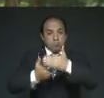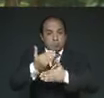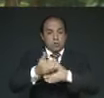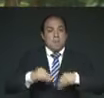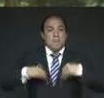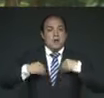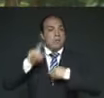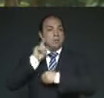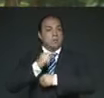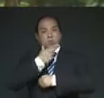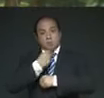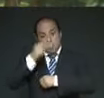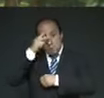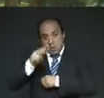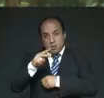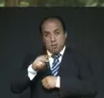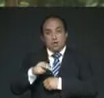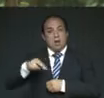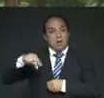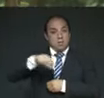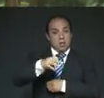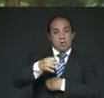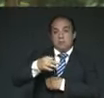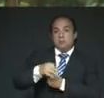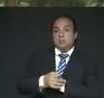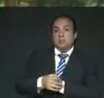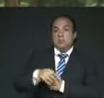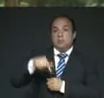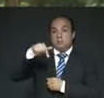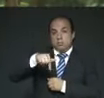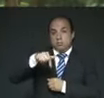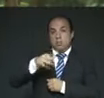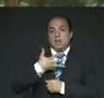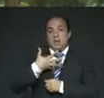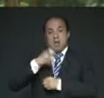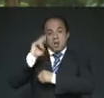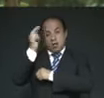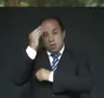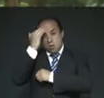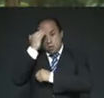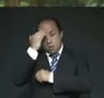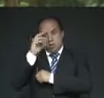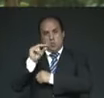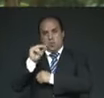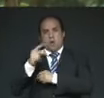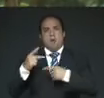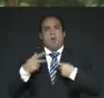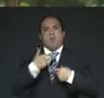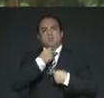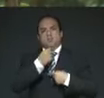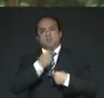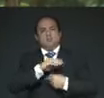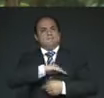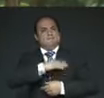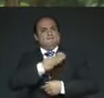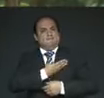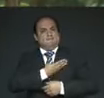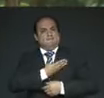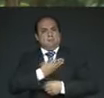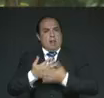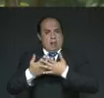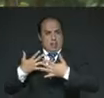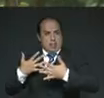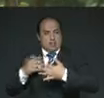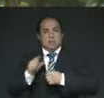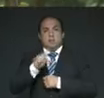y los mexicanos que transitarán por este suelo, de tal forma que se rememore no a un conquistador, sino a la gran civilización que da origen a nuestra